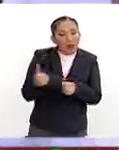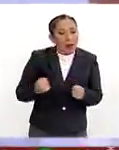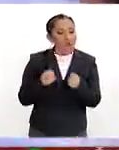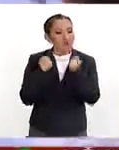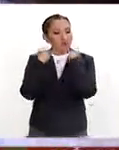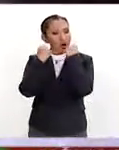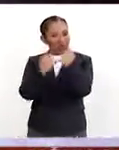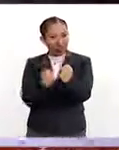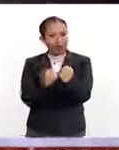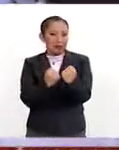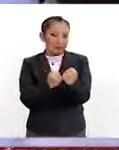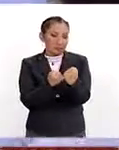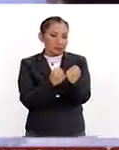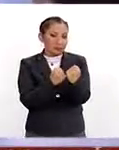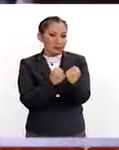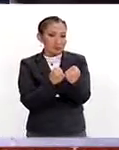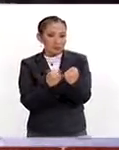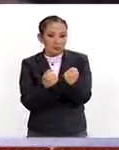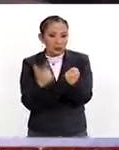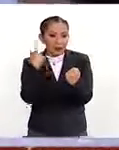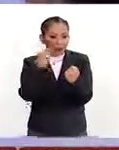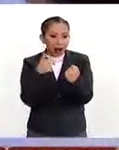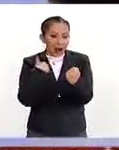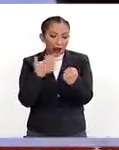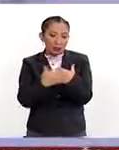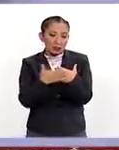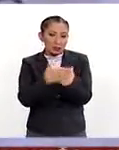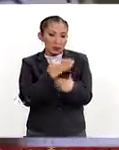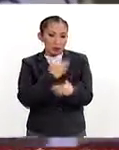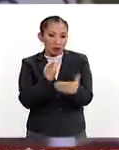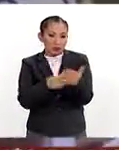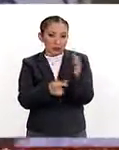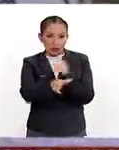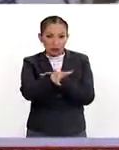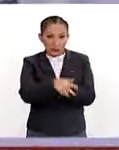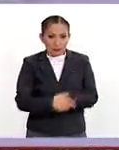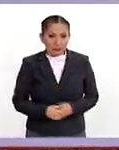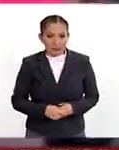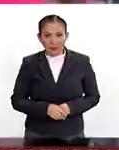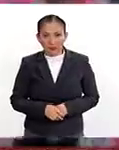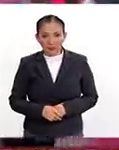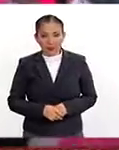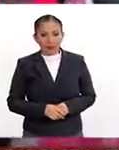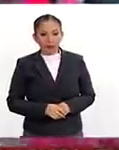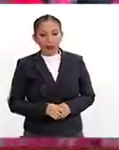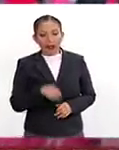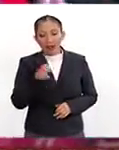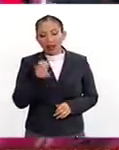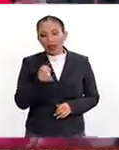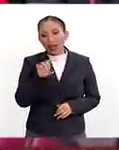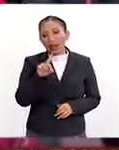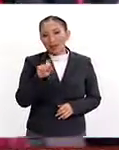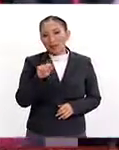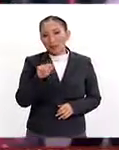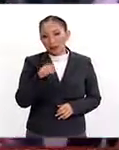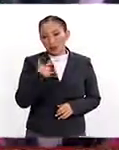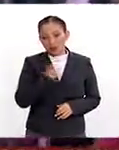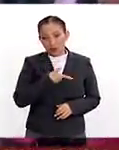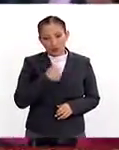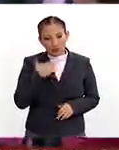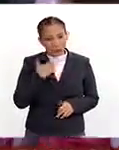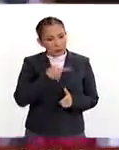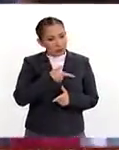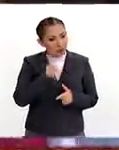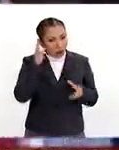el poder en las elecciones presidenciales del 2018. Edelmiro, ¿qué tal? ¿Cómo estás? Me da, como